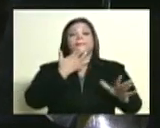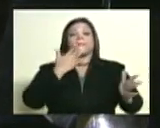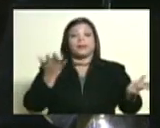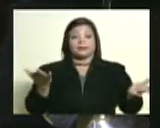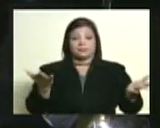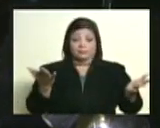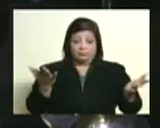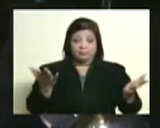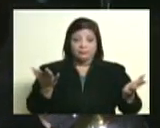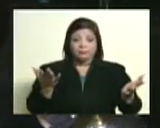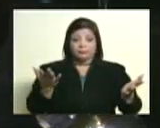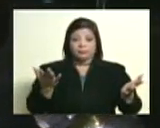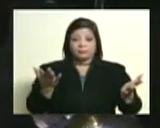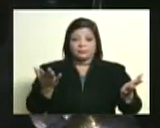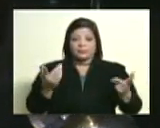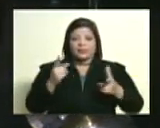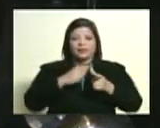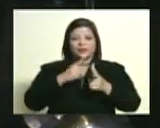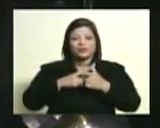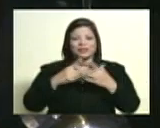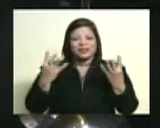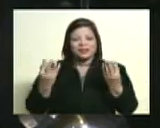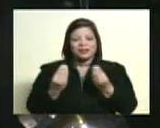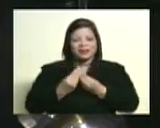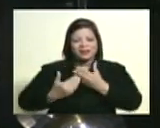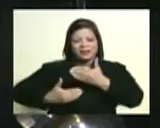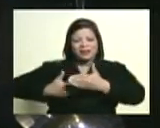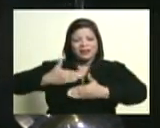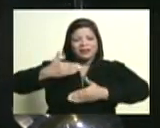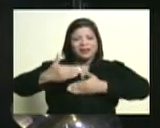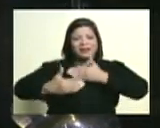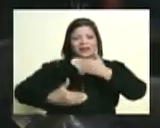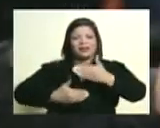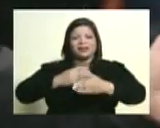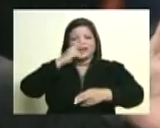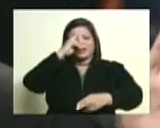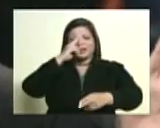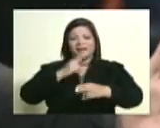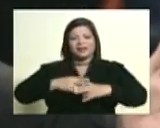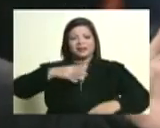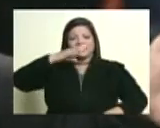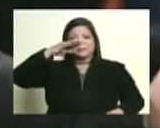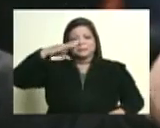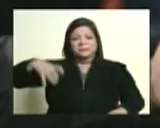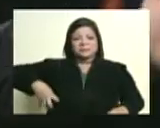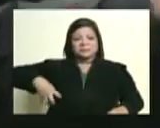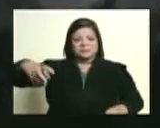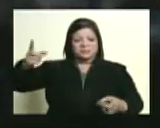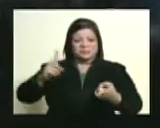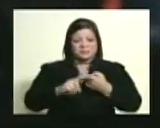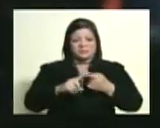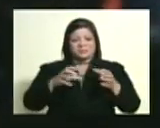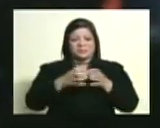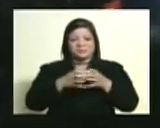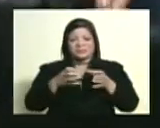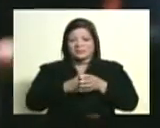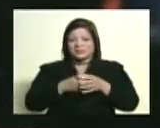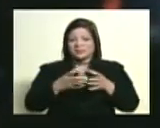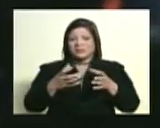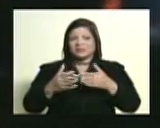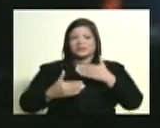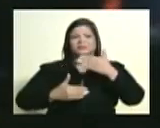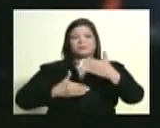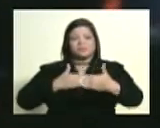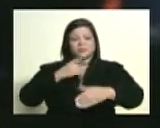Eso, por supuesto, va acompañado, ese desarrollo de ese culto de élite, que va a tener etapas y que va a pasar